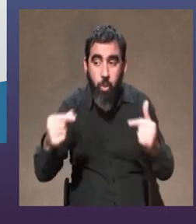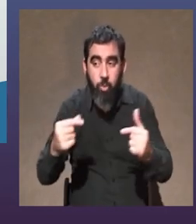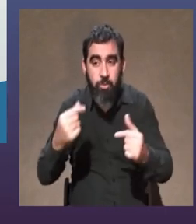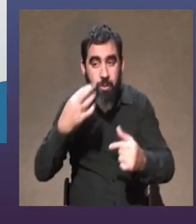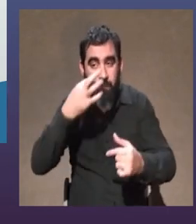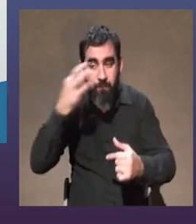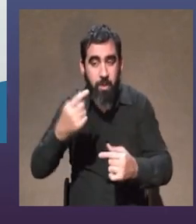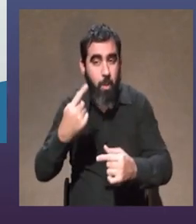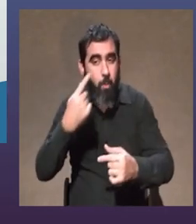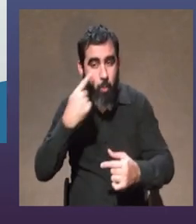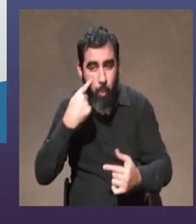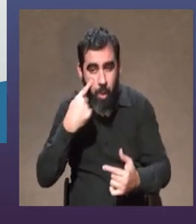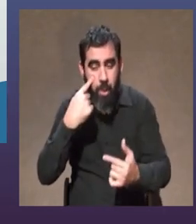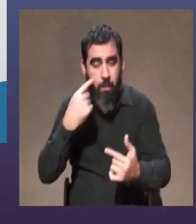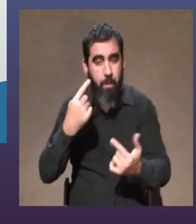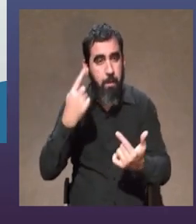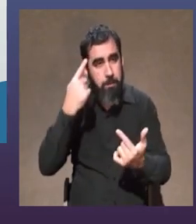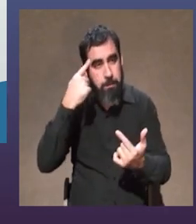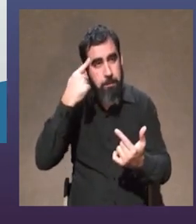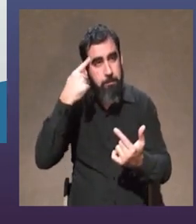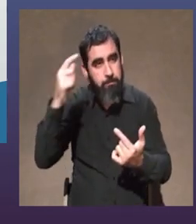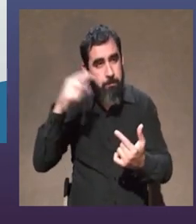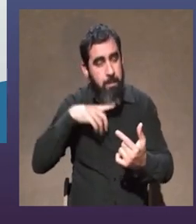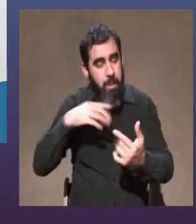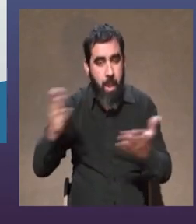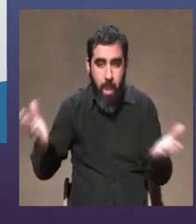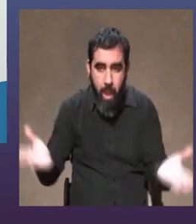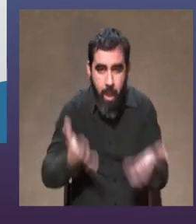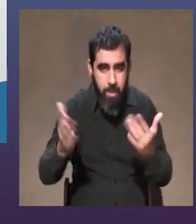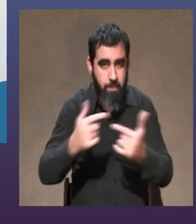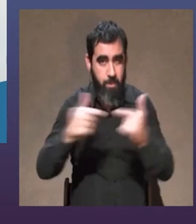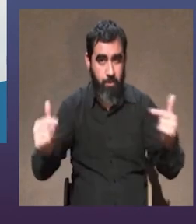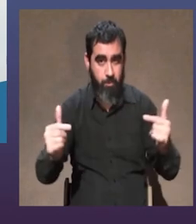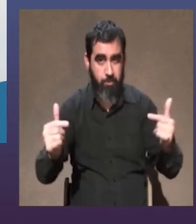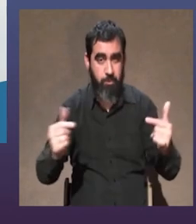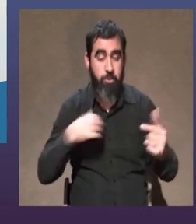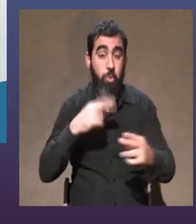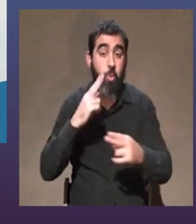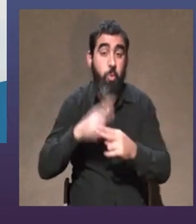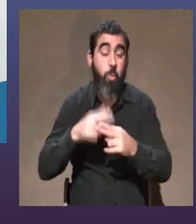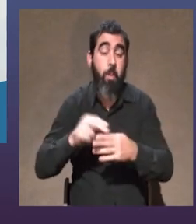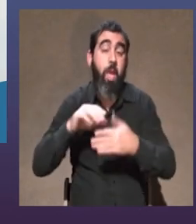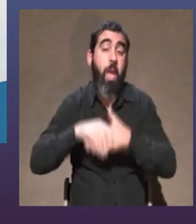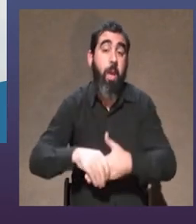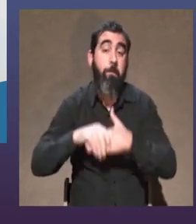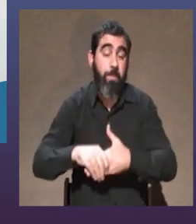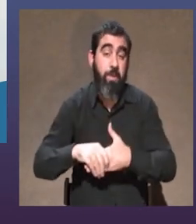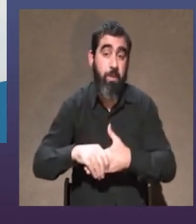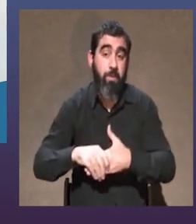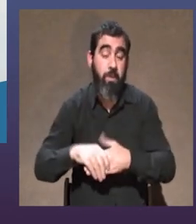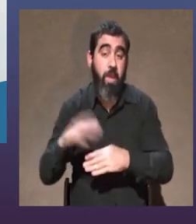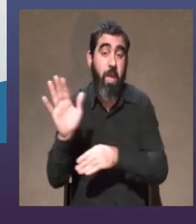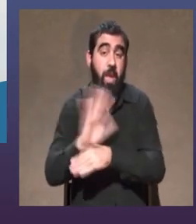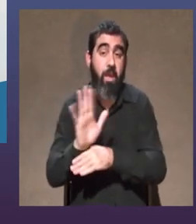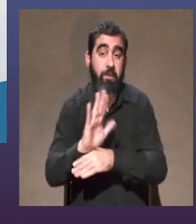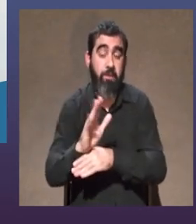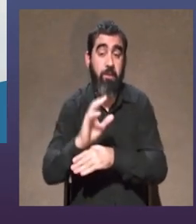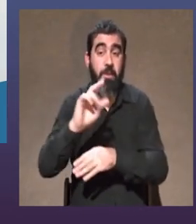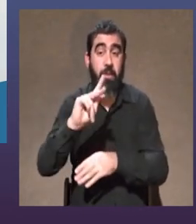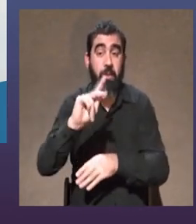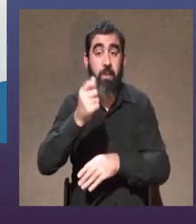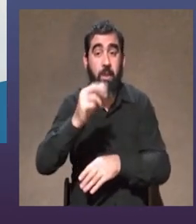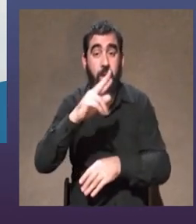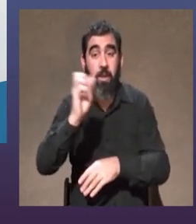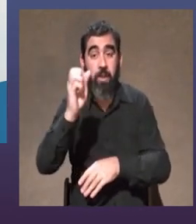o que siguen su intuición que se animan y voy a nombrar una amiga colega que es actriz